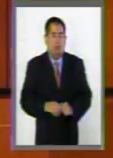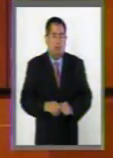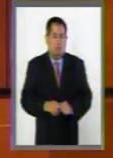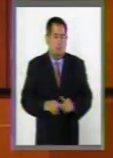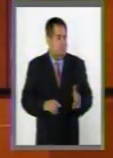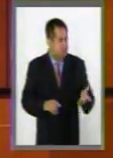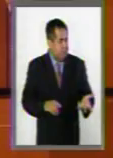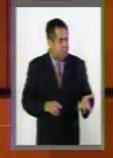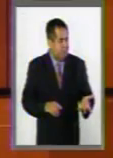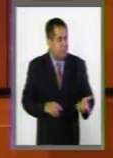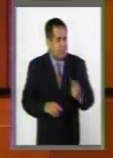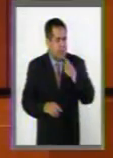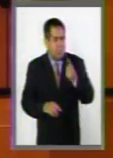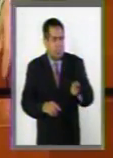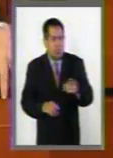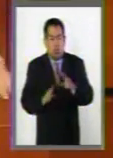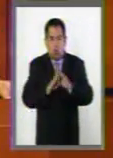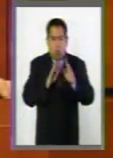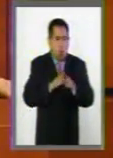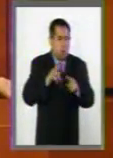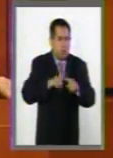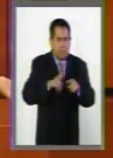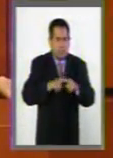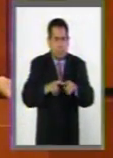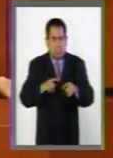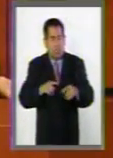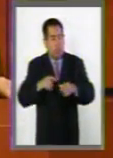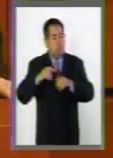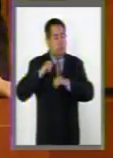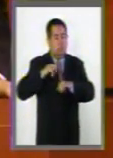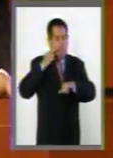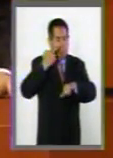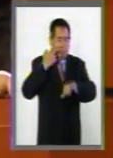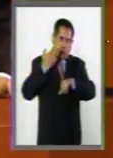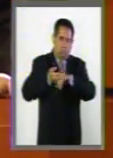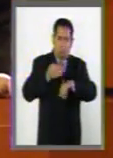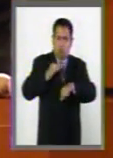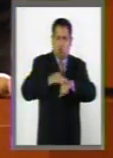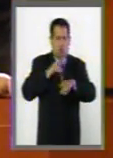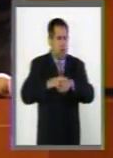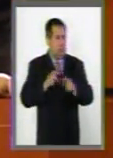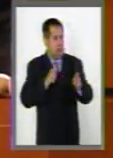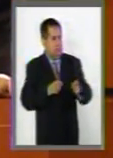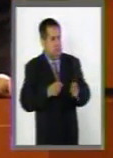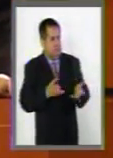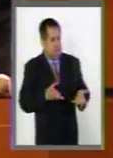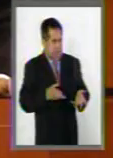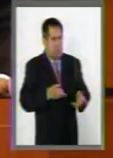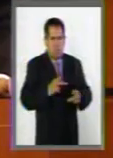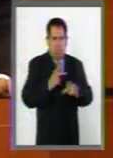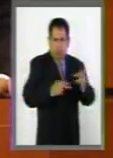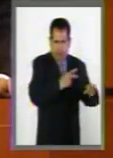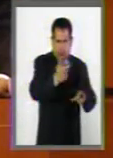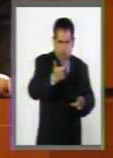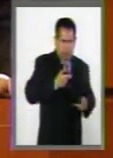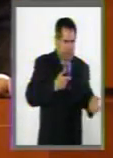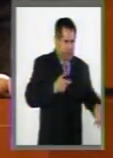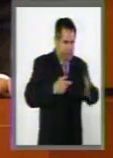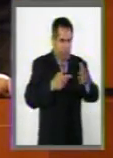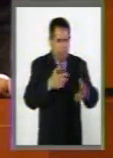E inclusive se hablaba de la forma en que quienes tienen la tutela o la representación legal hasta los rentan para que vayan y